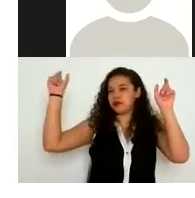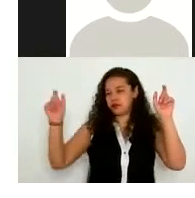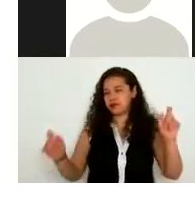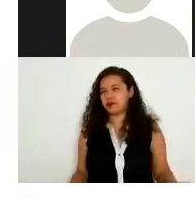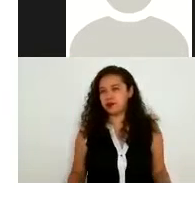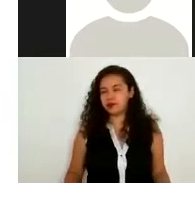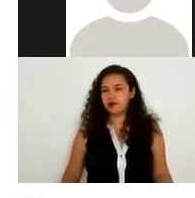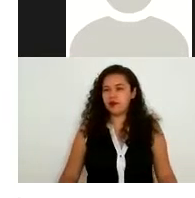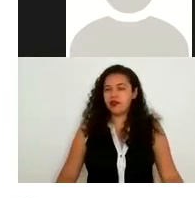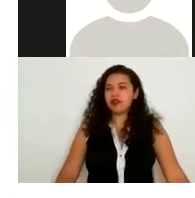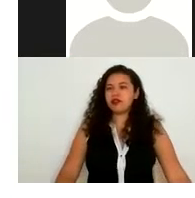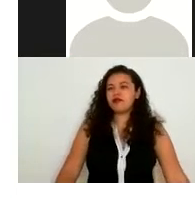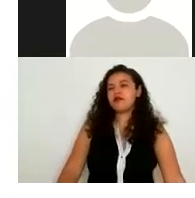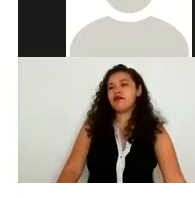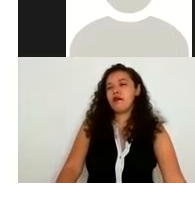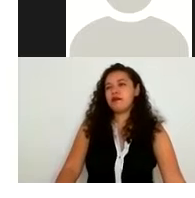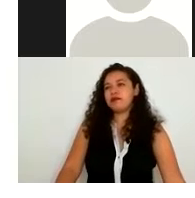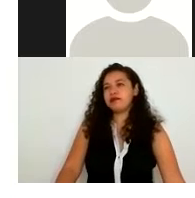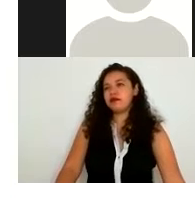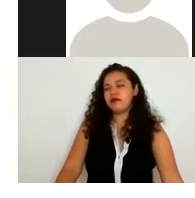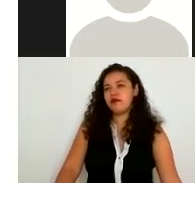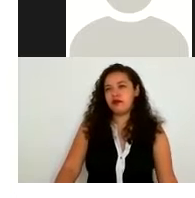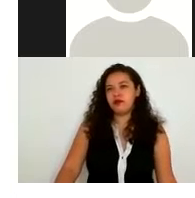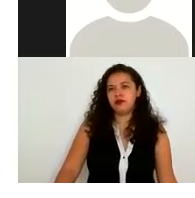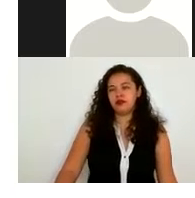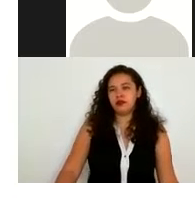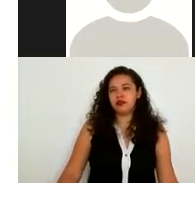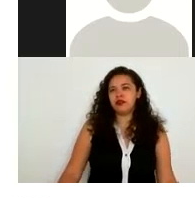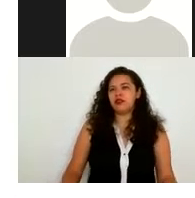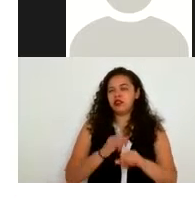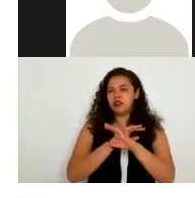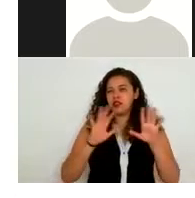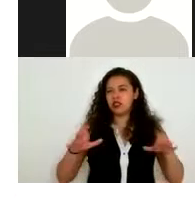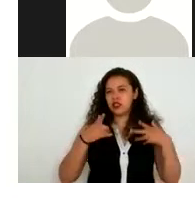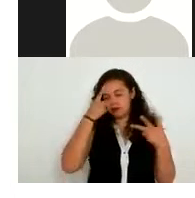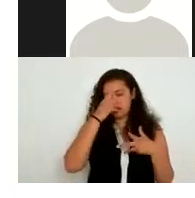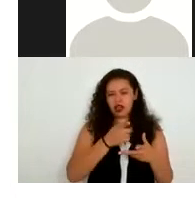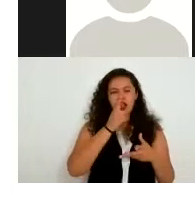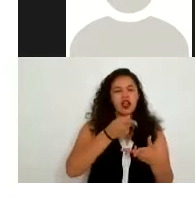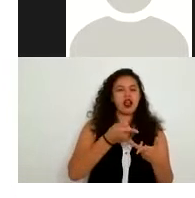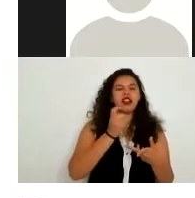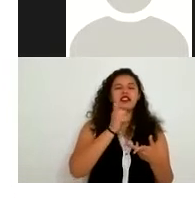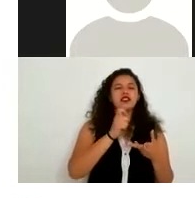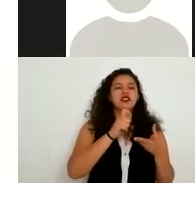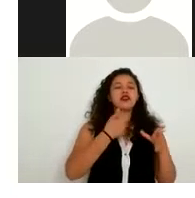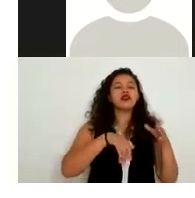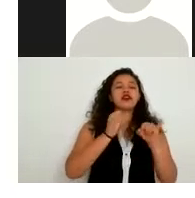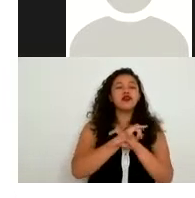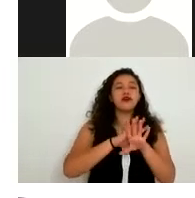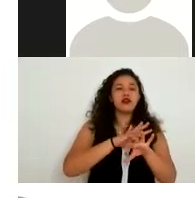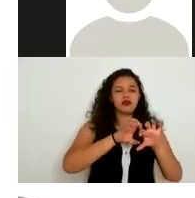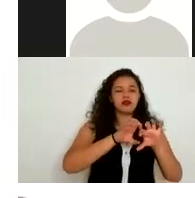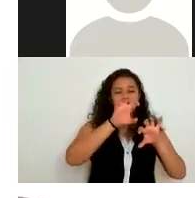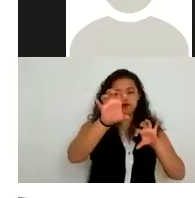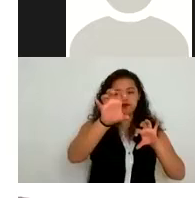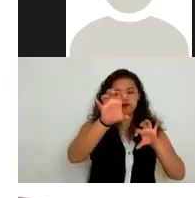instituciones pues es que podemos tener cierta información la disociación básicamente es que la separemos porque podemos nosotros